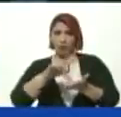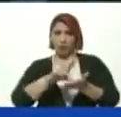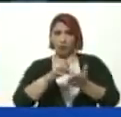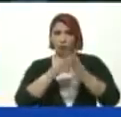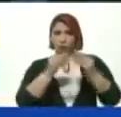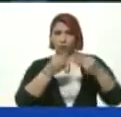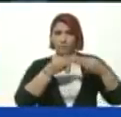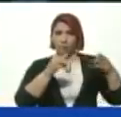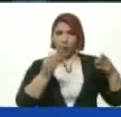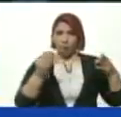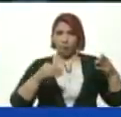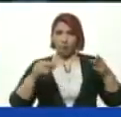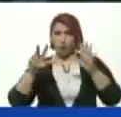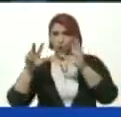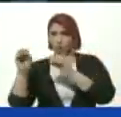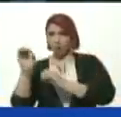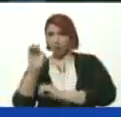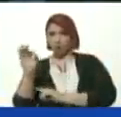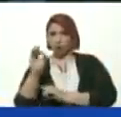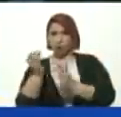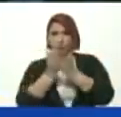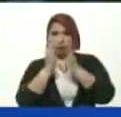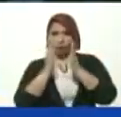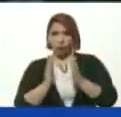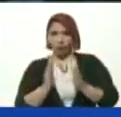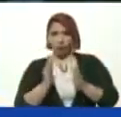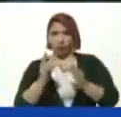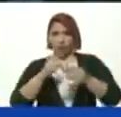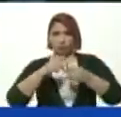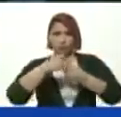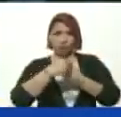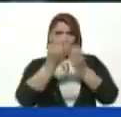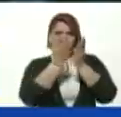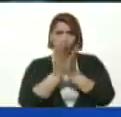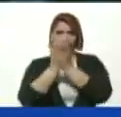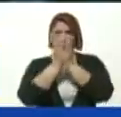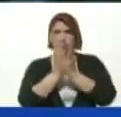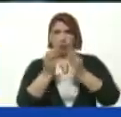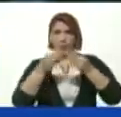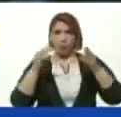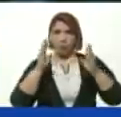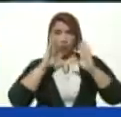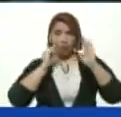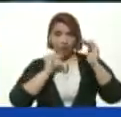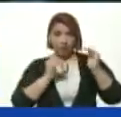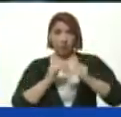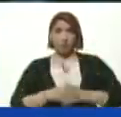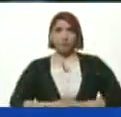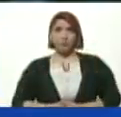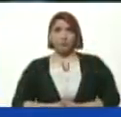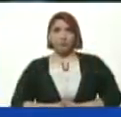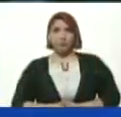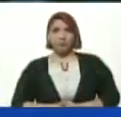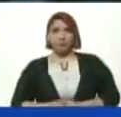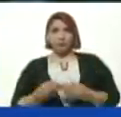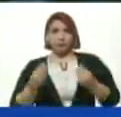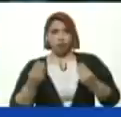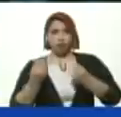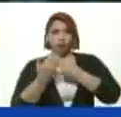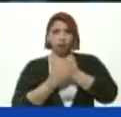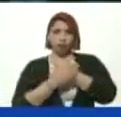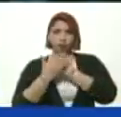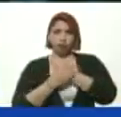Y más del 80% De los estudiantes Públicos Vamos a atender Bueno Con mucho cariño